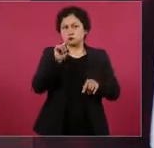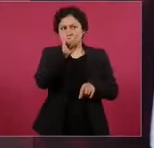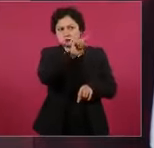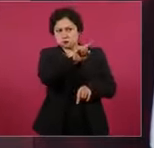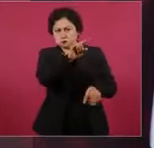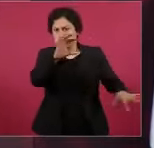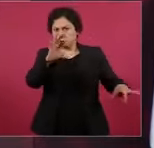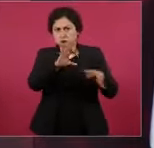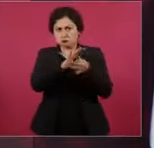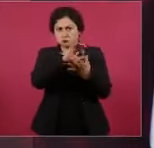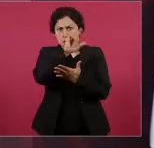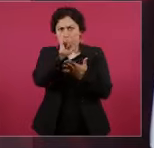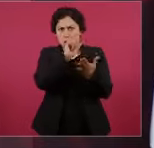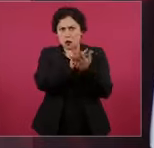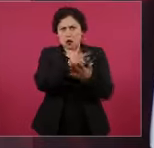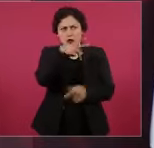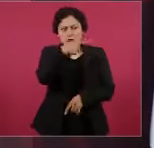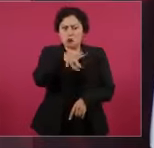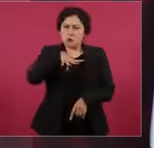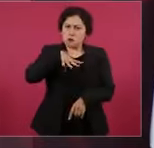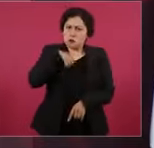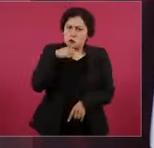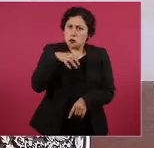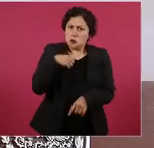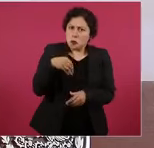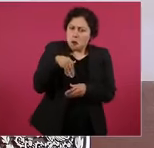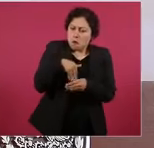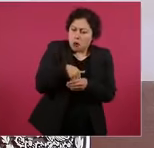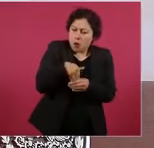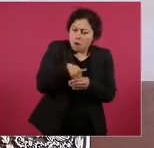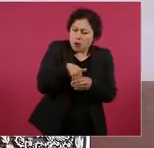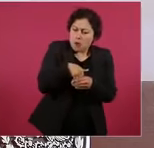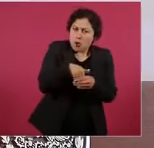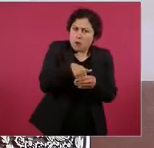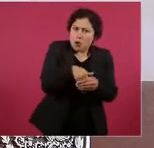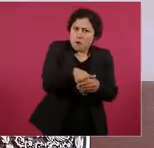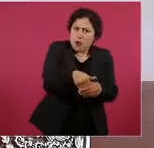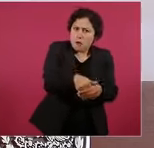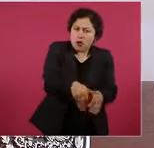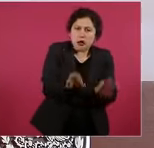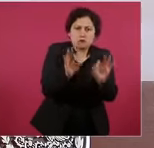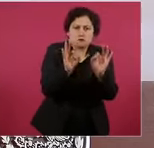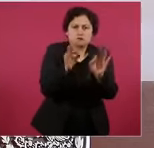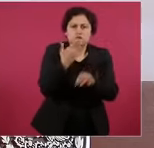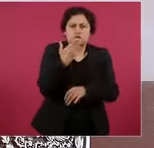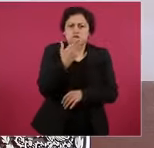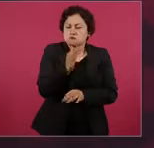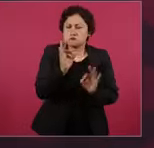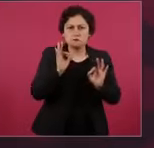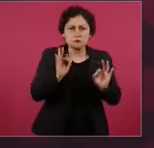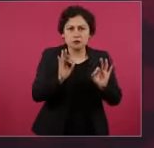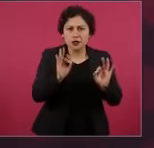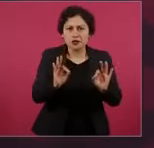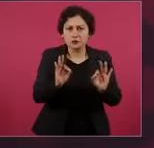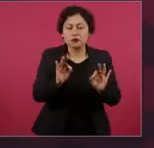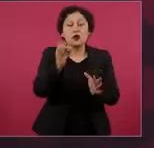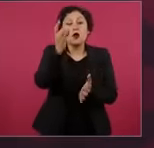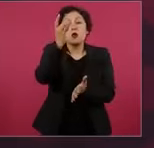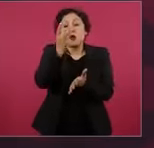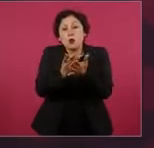logran un patrimonio. Nosotros estamos en contra de la riqueza, mala vida y de la corrupción,